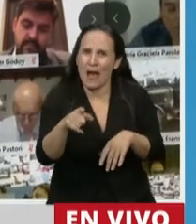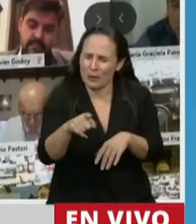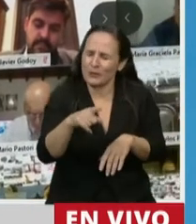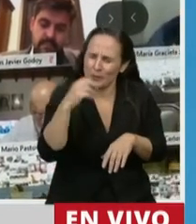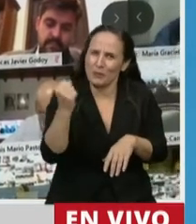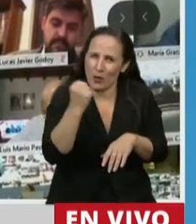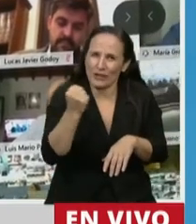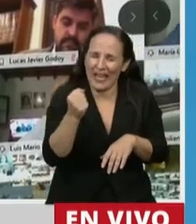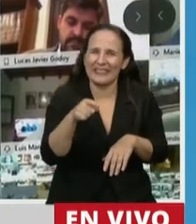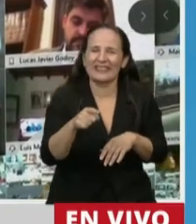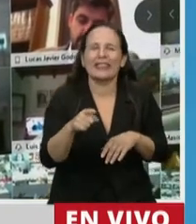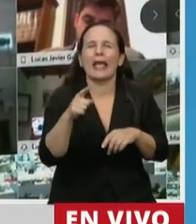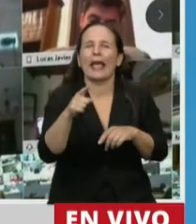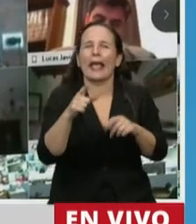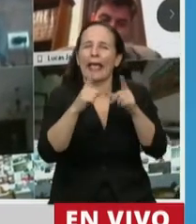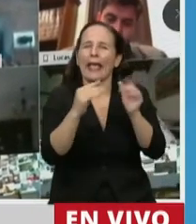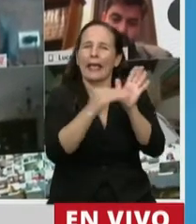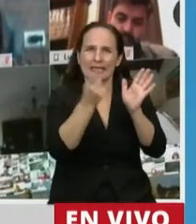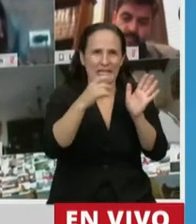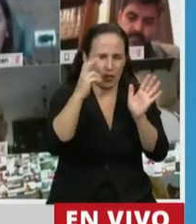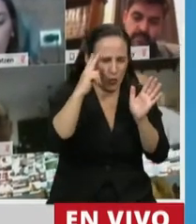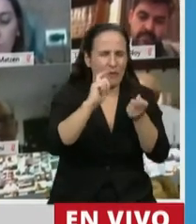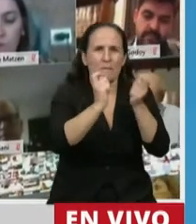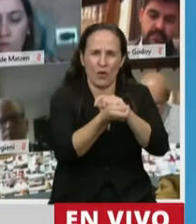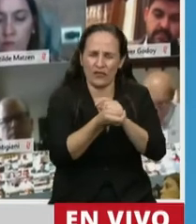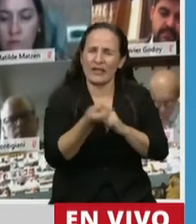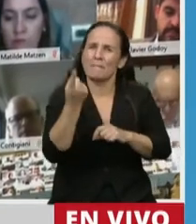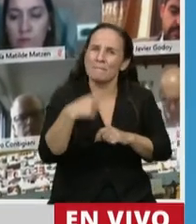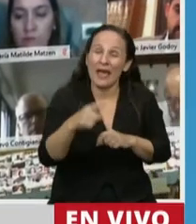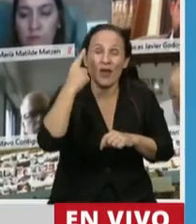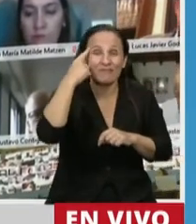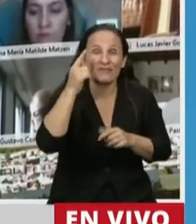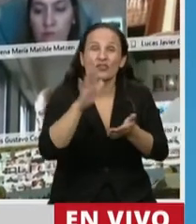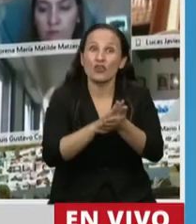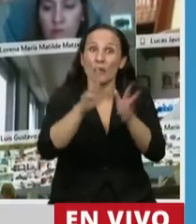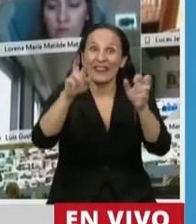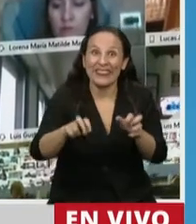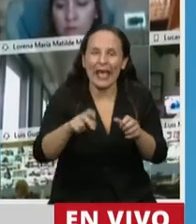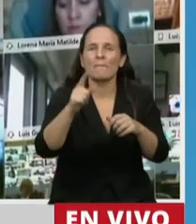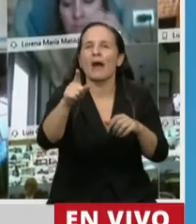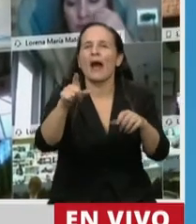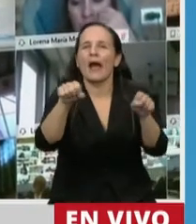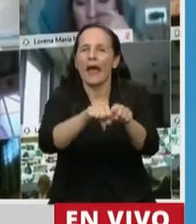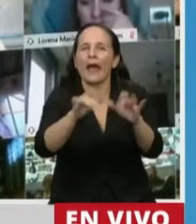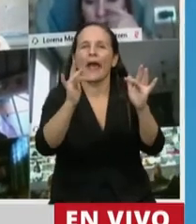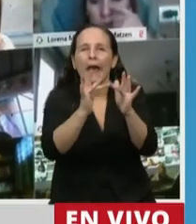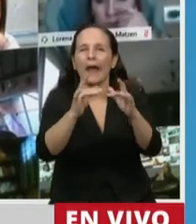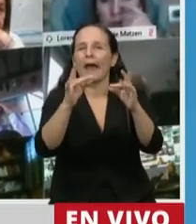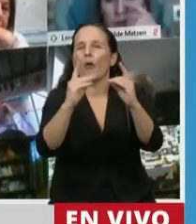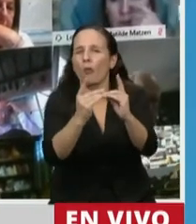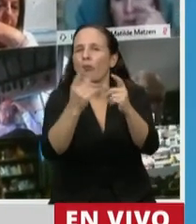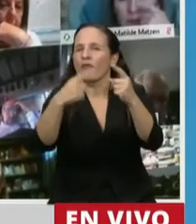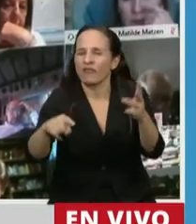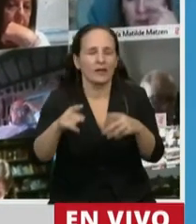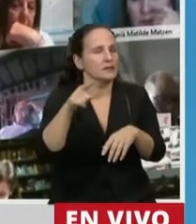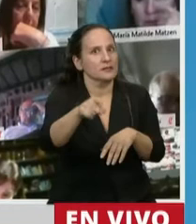acuerdo con modificar el artículo 109, pero también creo que trabajar sobre la conectividad es fundamental. Somos conscientes,